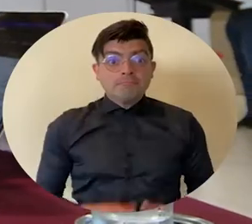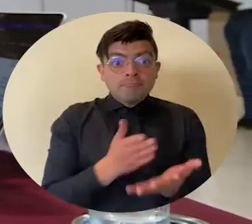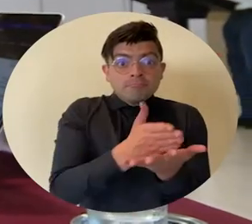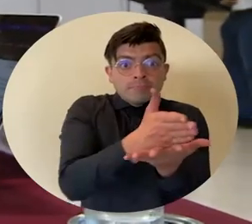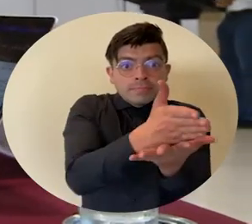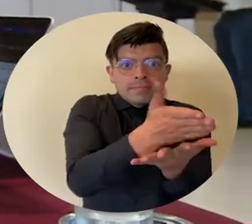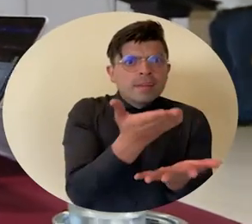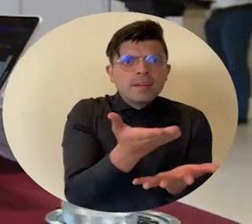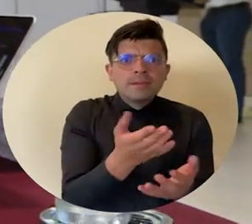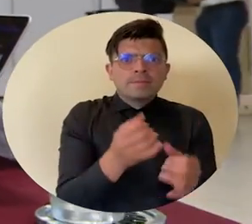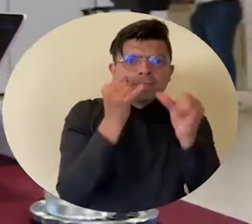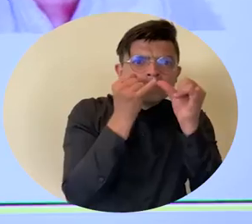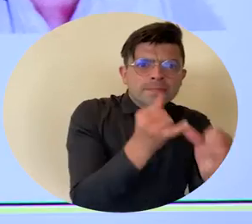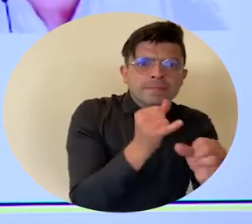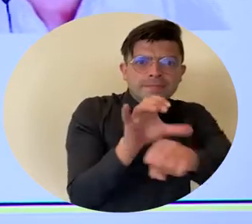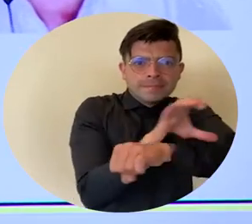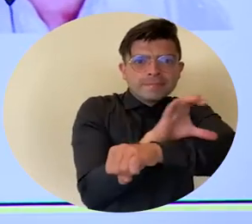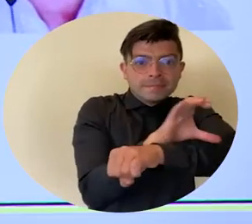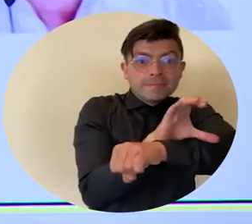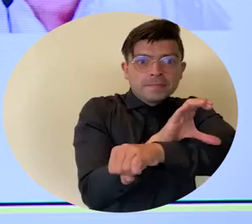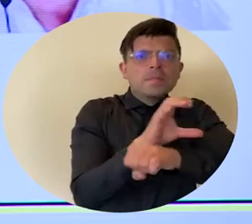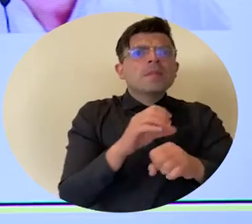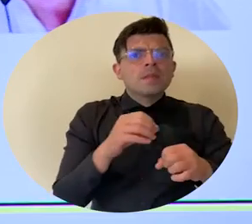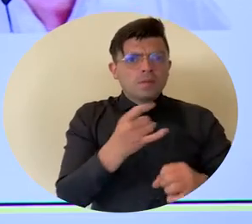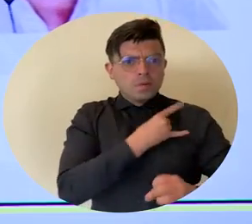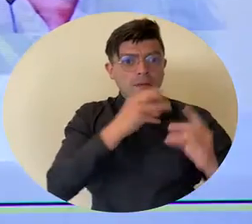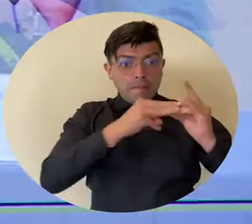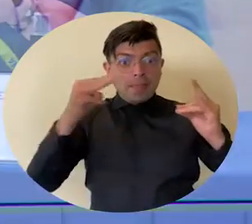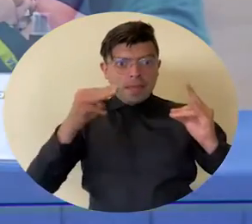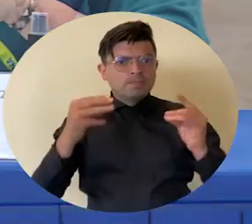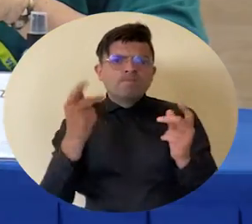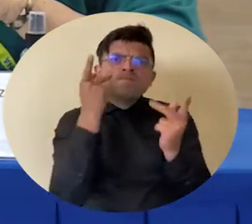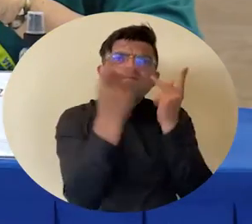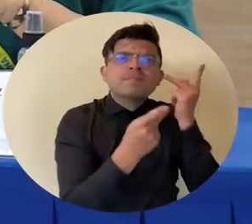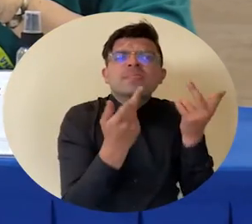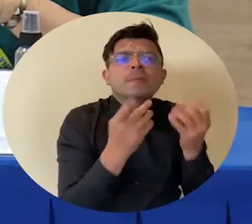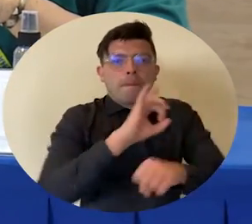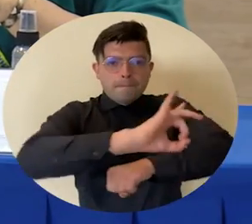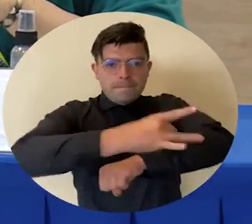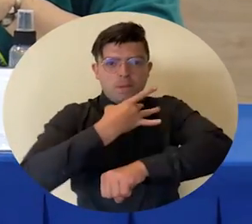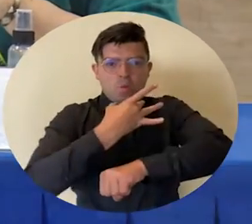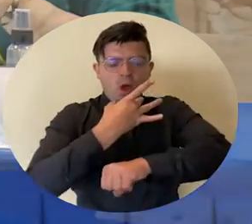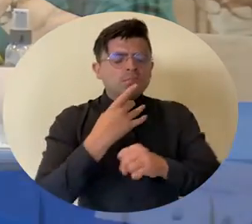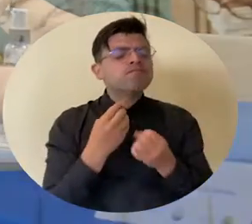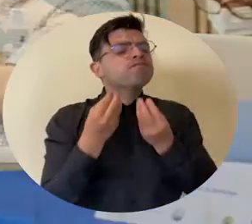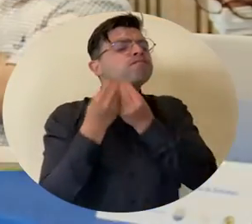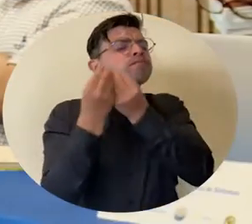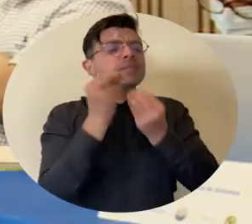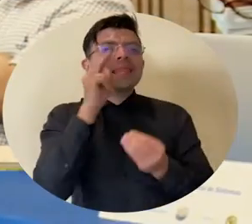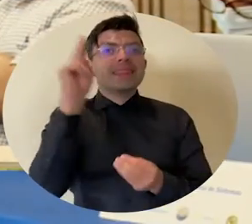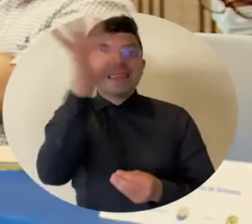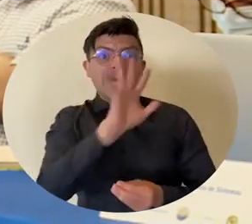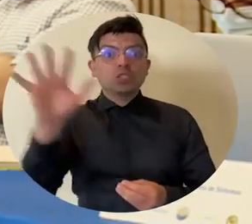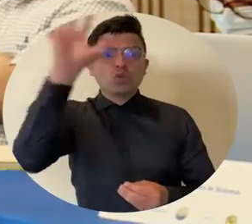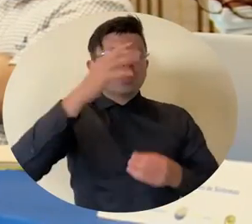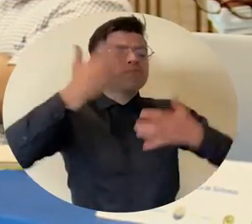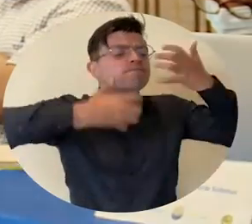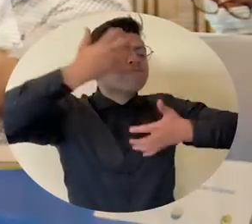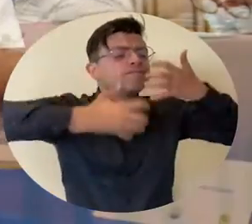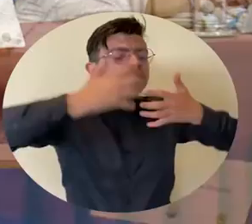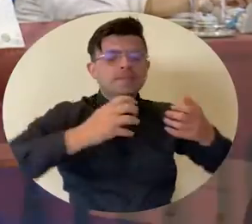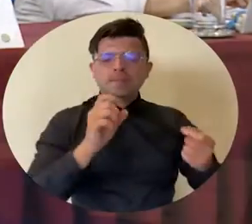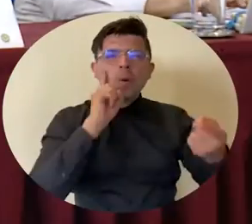El programa de Ingeniería de Sistemas de la Universidad del Magdalena recibió la visita virtual de pares evaluadores del Consejo Nacional de